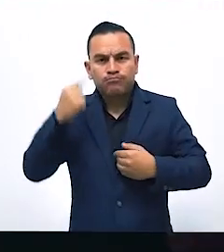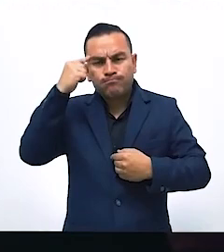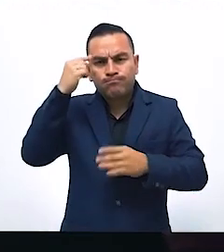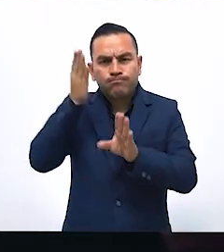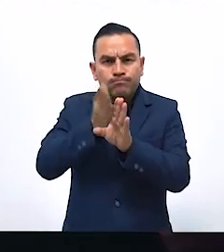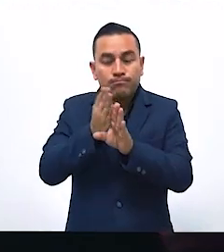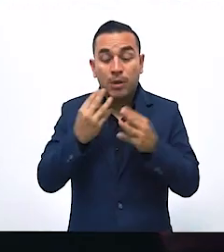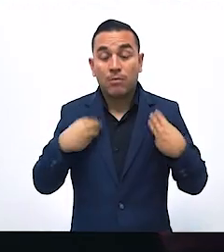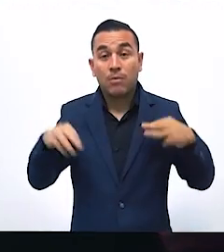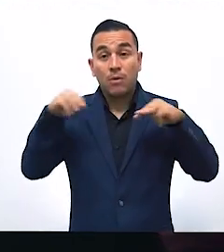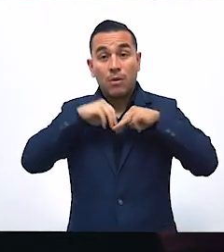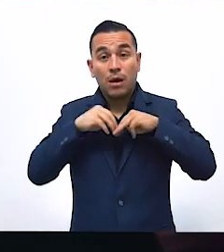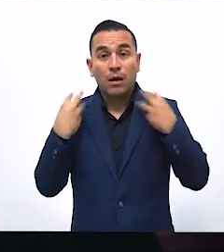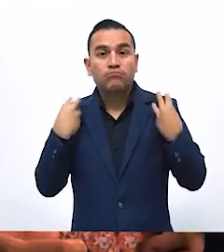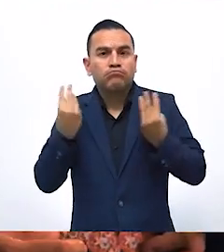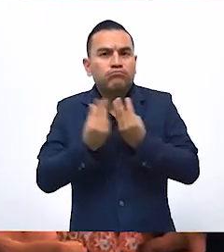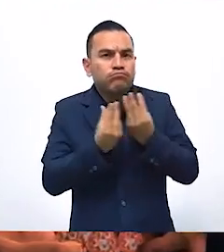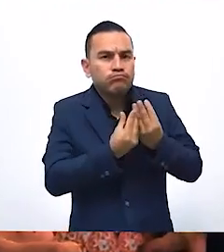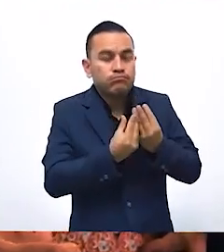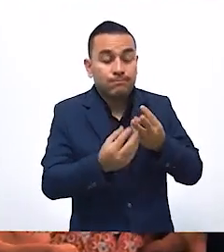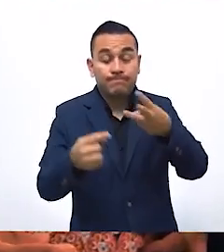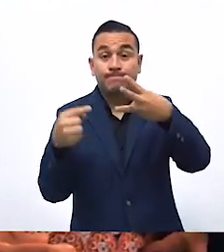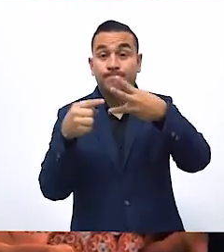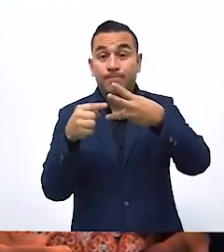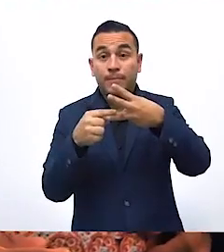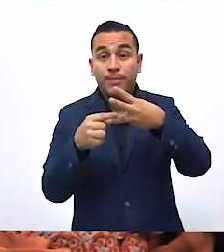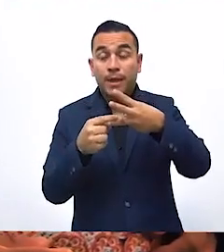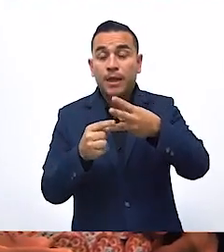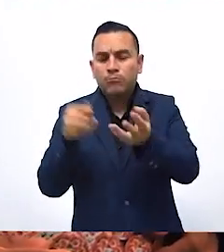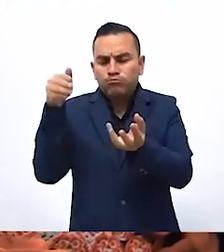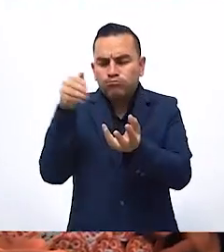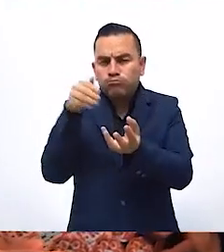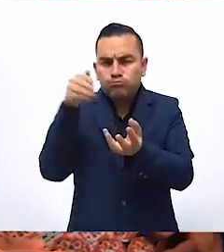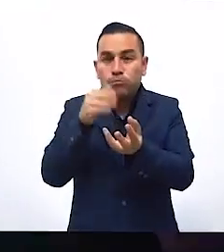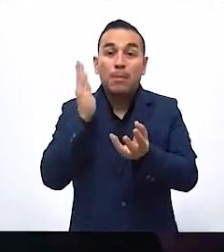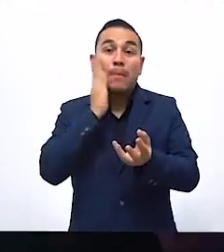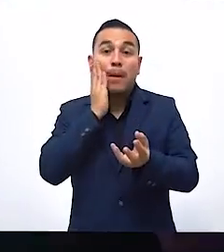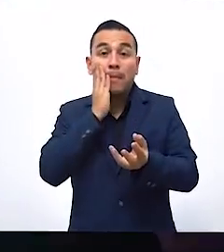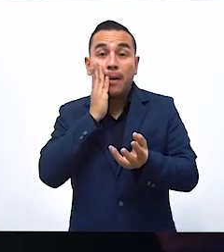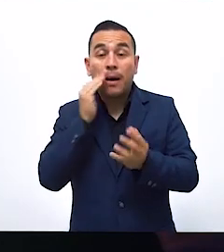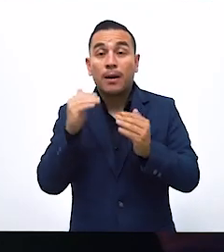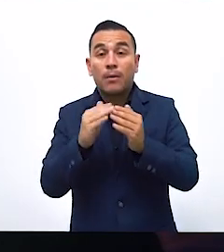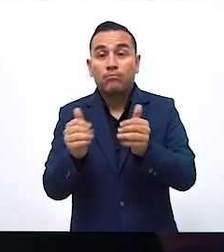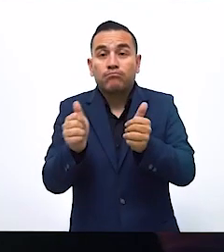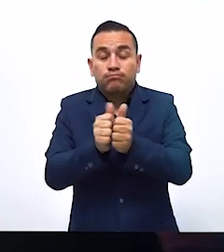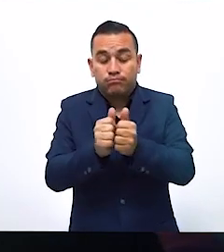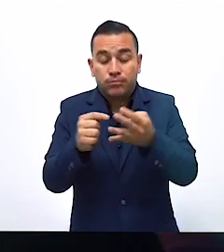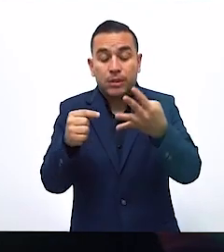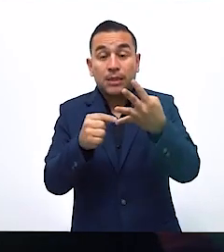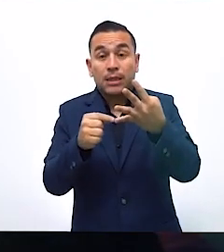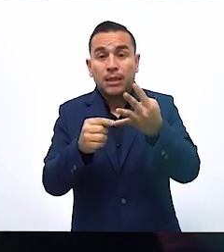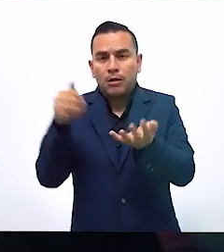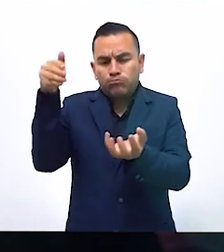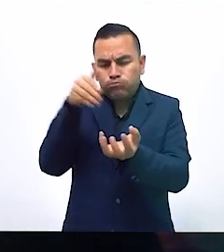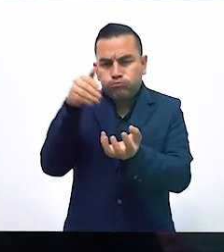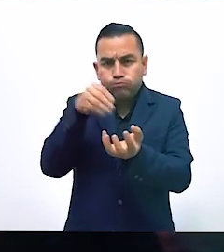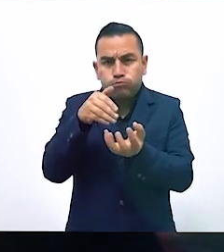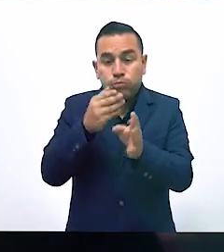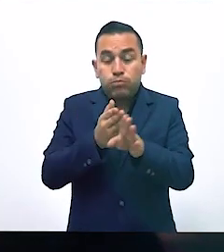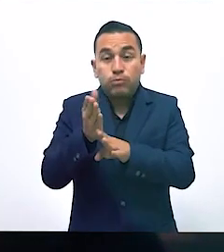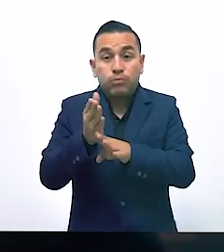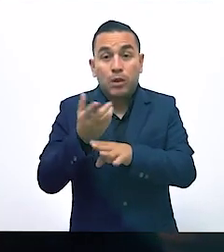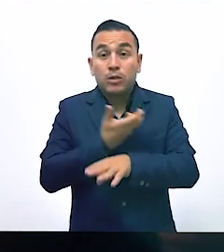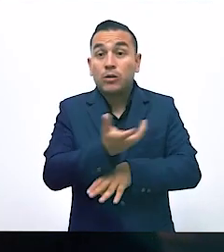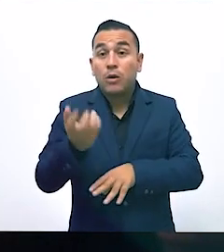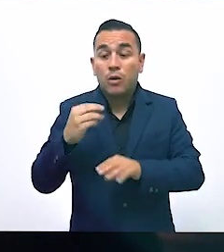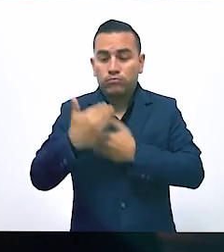psicológico, moral y social, proeducación para la mamá y el acompañante, y la formación para el personal de salud en la parte preconcepcional,